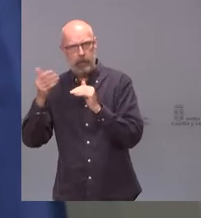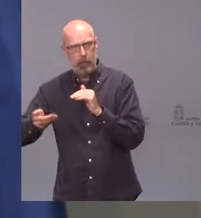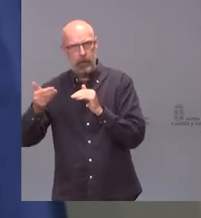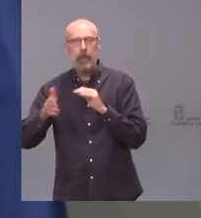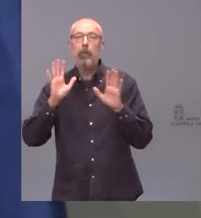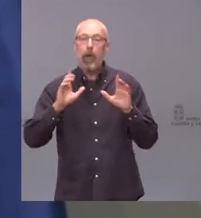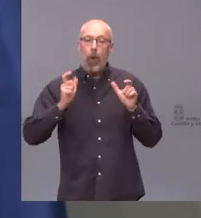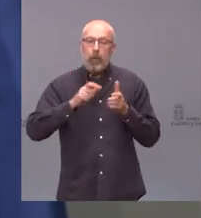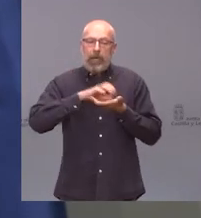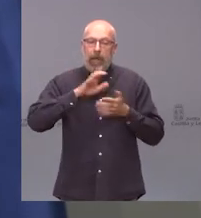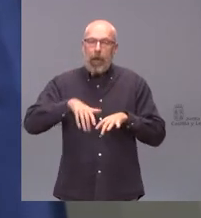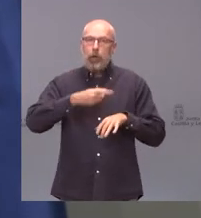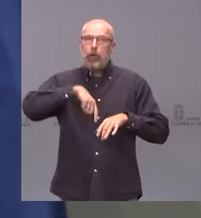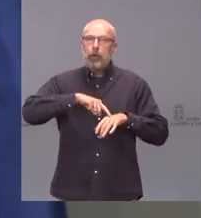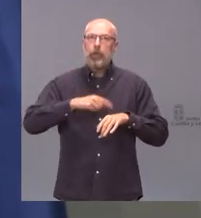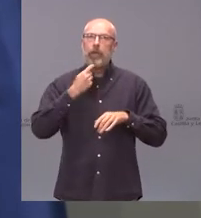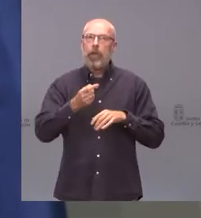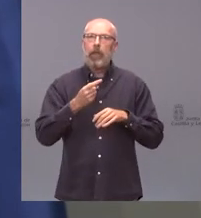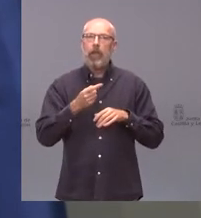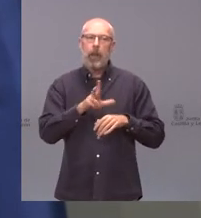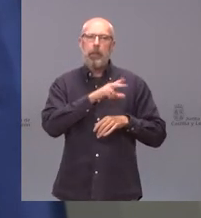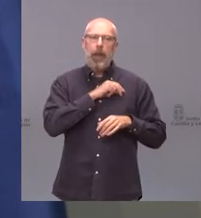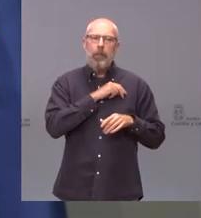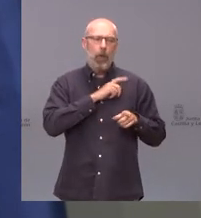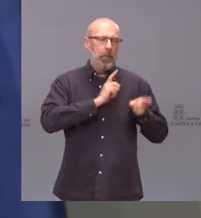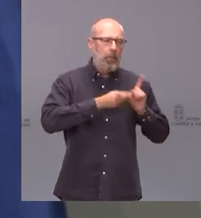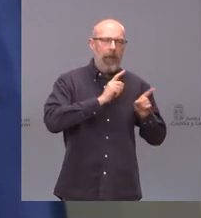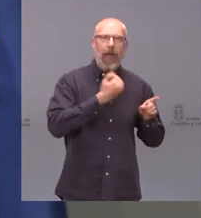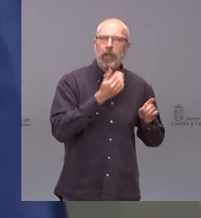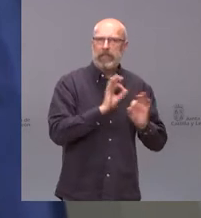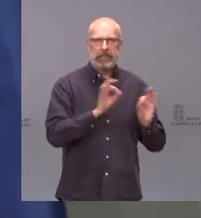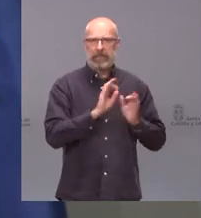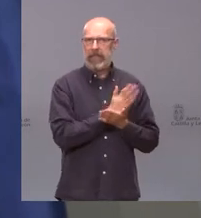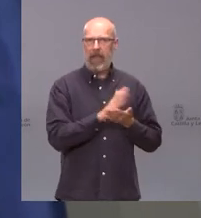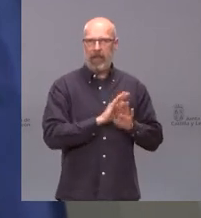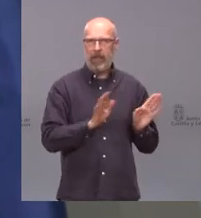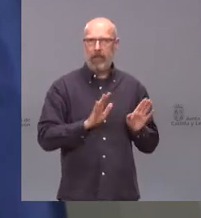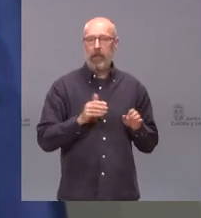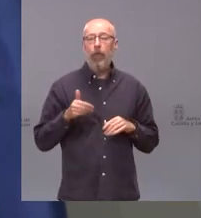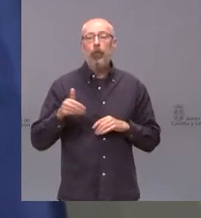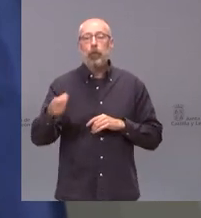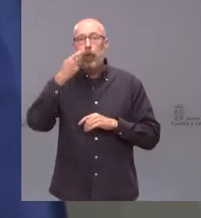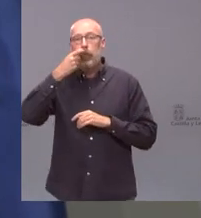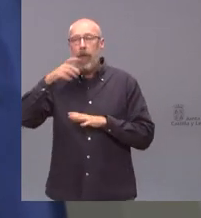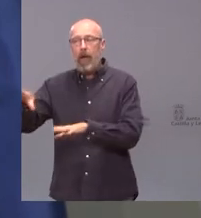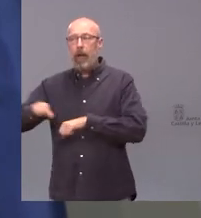Castilla y León no hace mangas y capirotes con los premios. No sé si cuando venga el señor Tudanca esto se hará mientras nosotros estamos aquí.